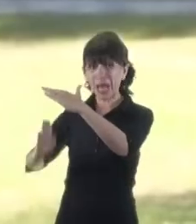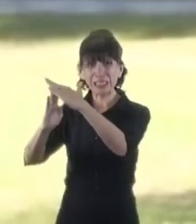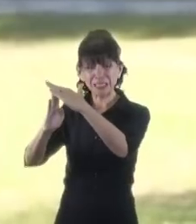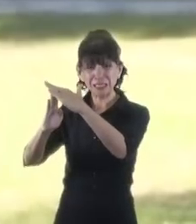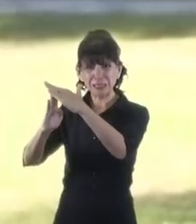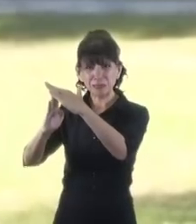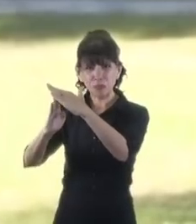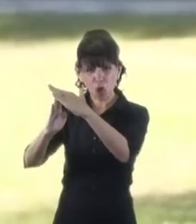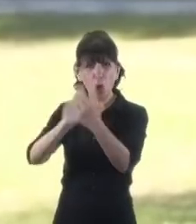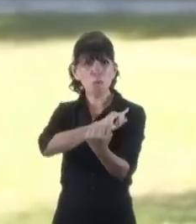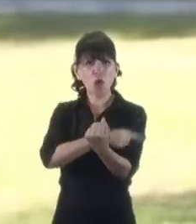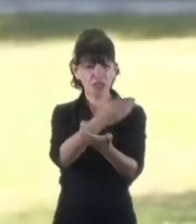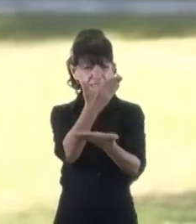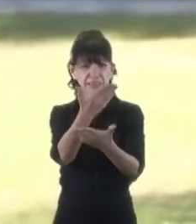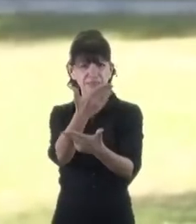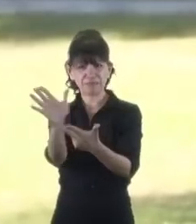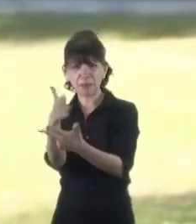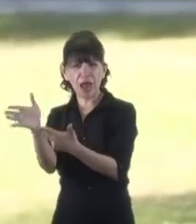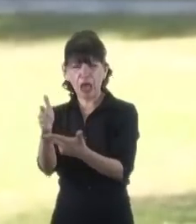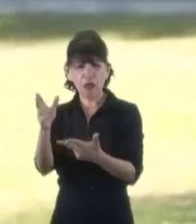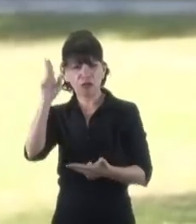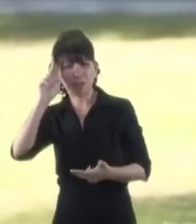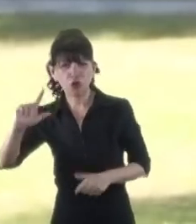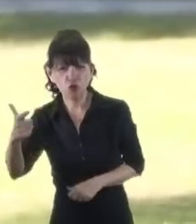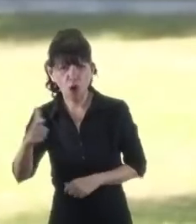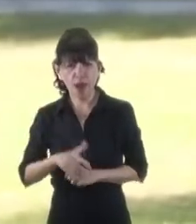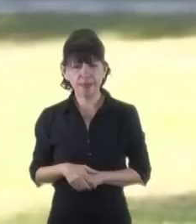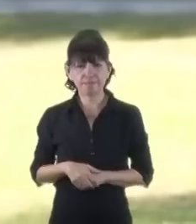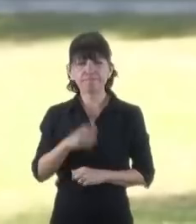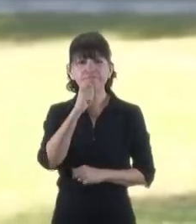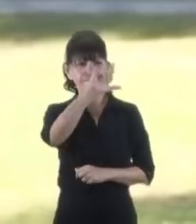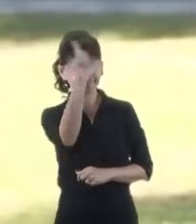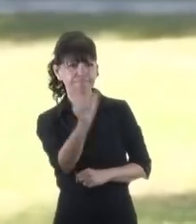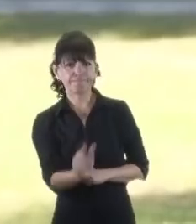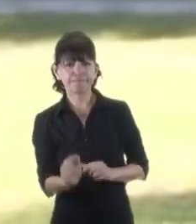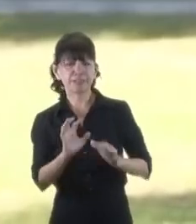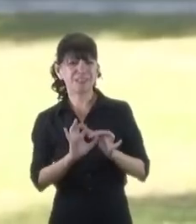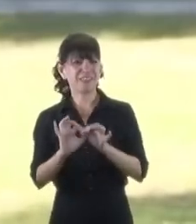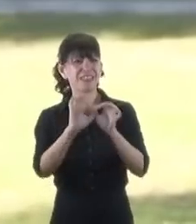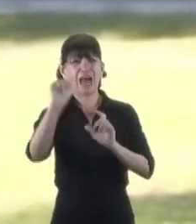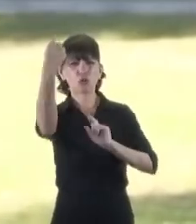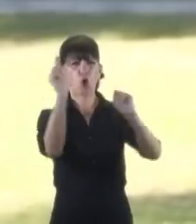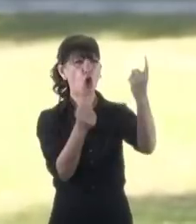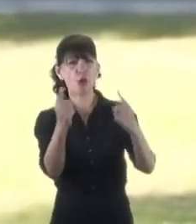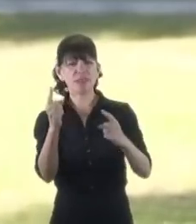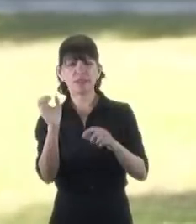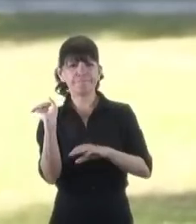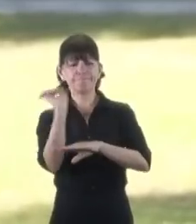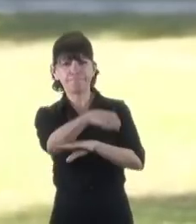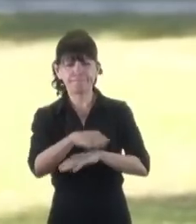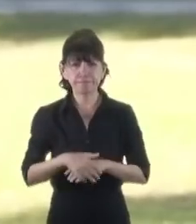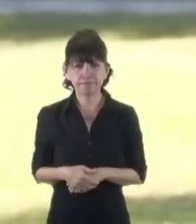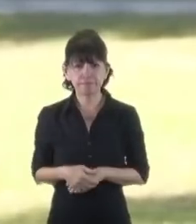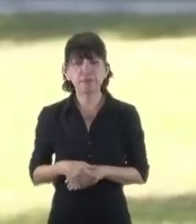si avasalla compulsivamente el federalismo y la autonomía de las provincias si va contra uno de los derechos